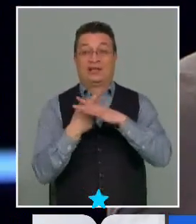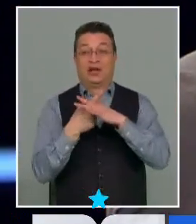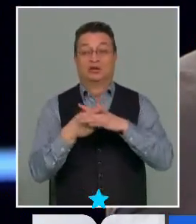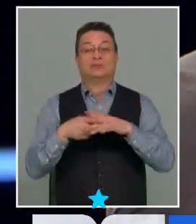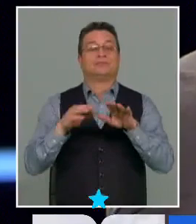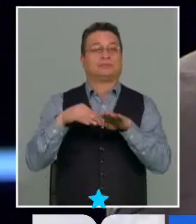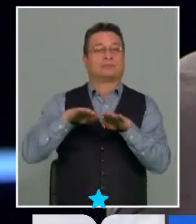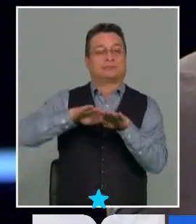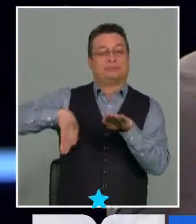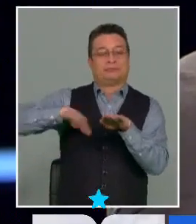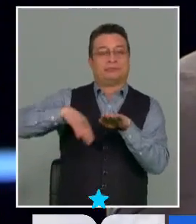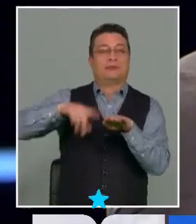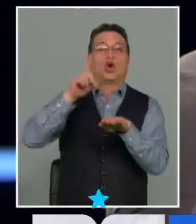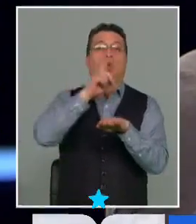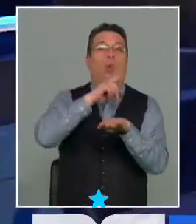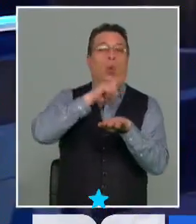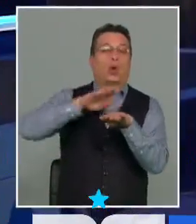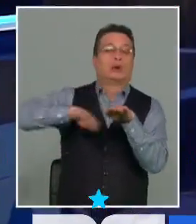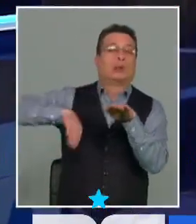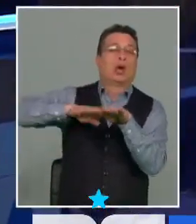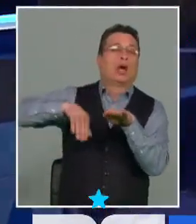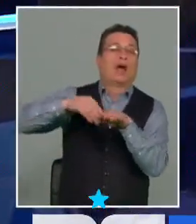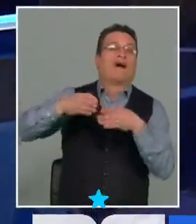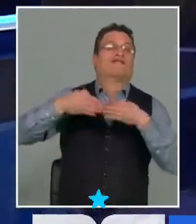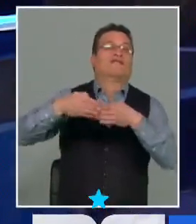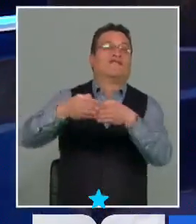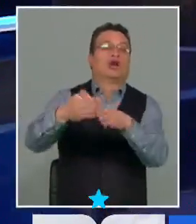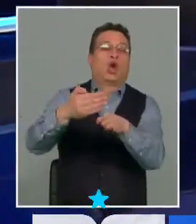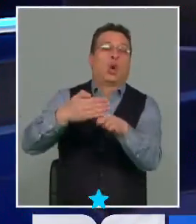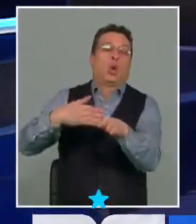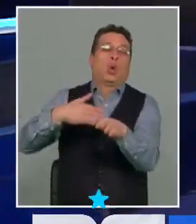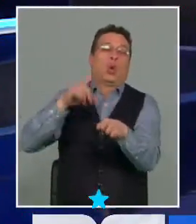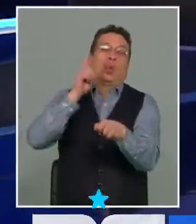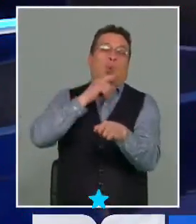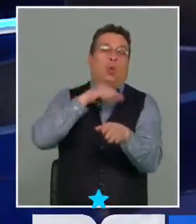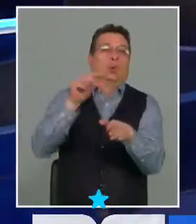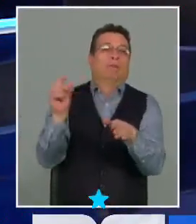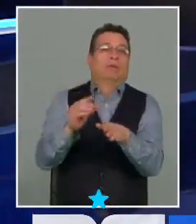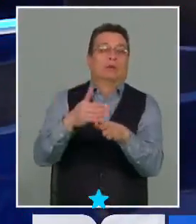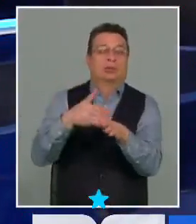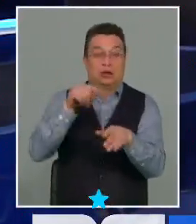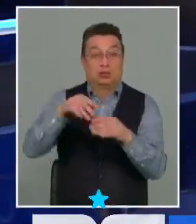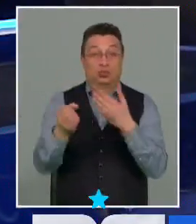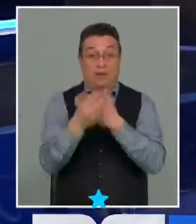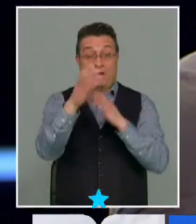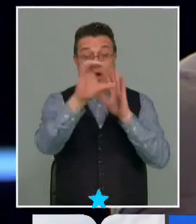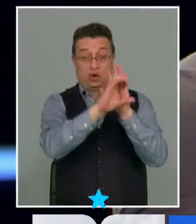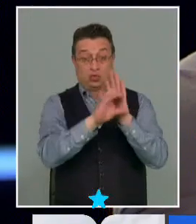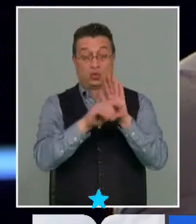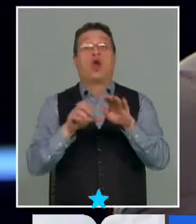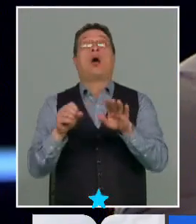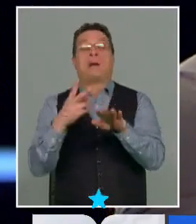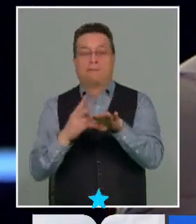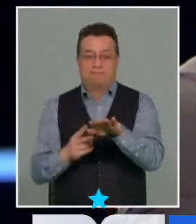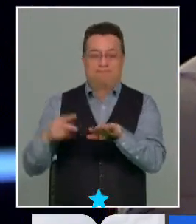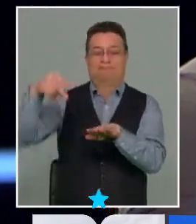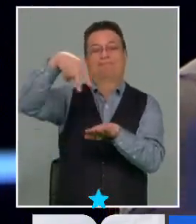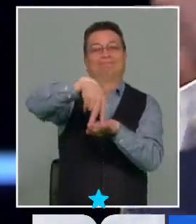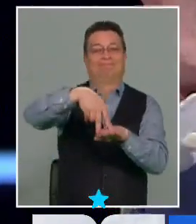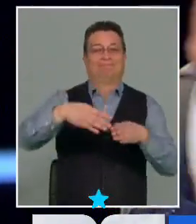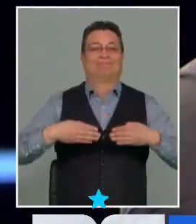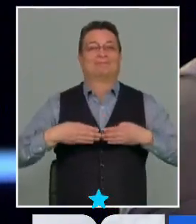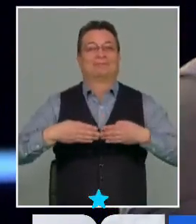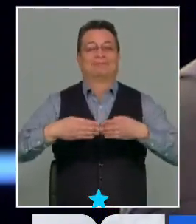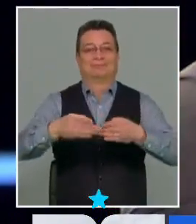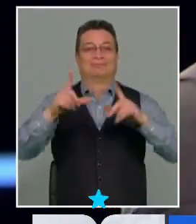ahí en el último piso de este barco llamado Chile, y la propuesta de nueva Constitución si bien nos hizo hoy día estar en primera